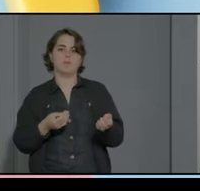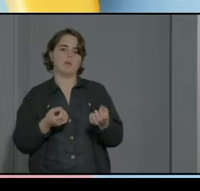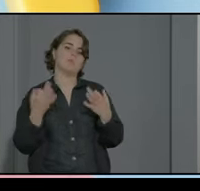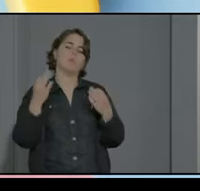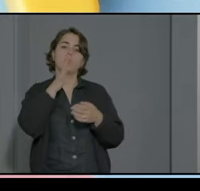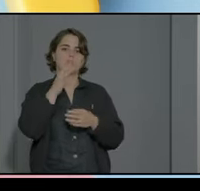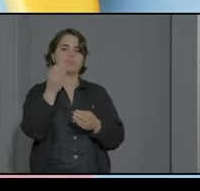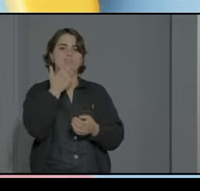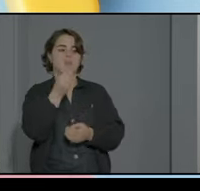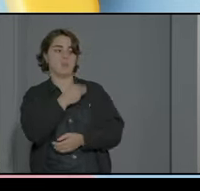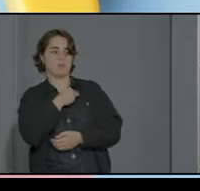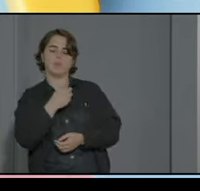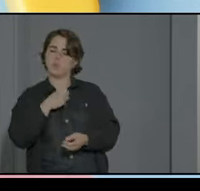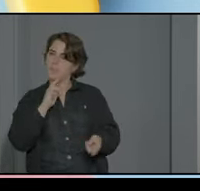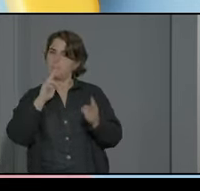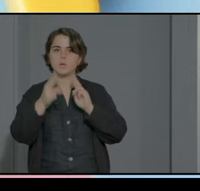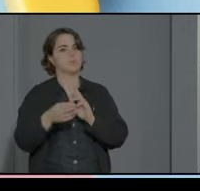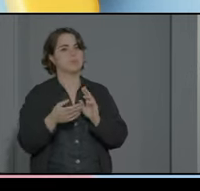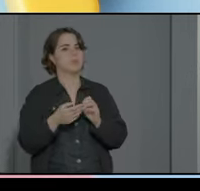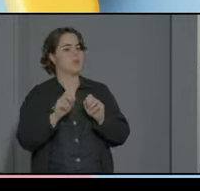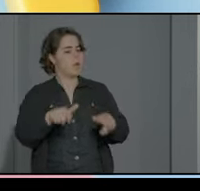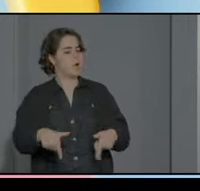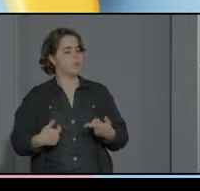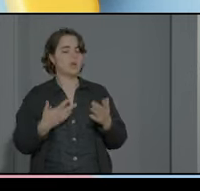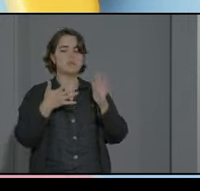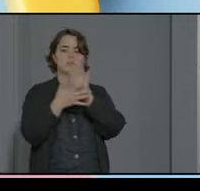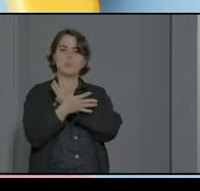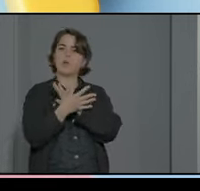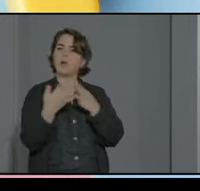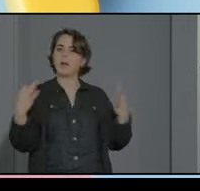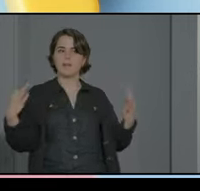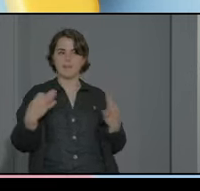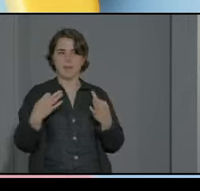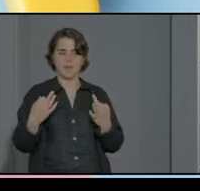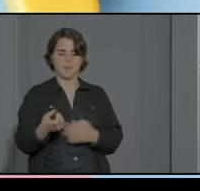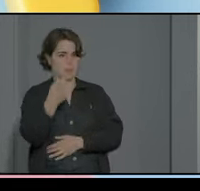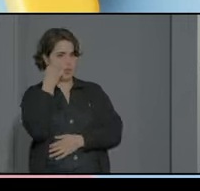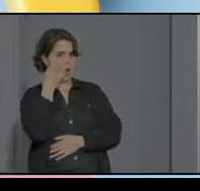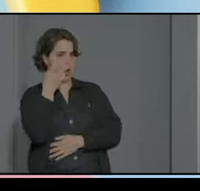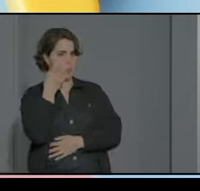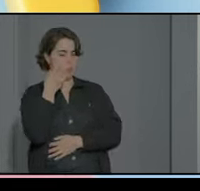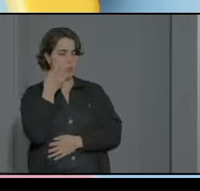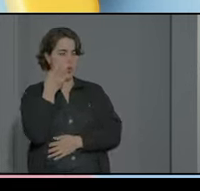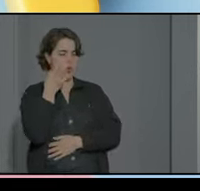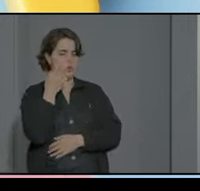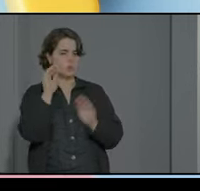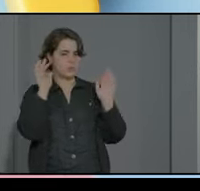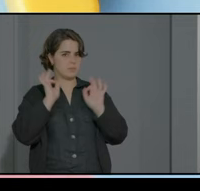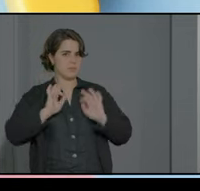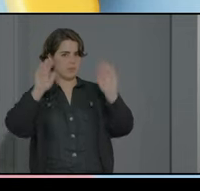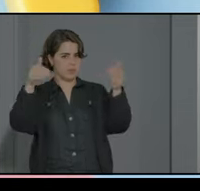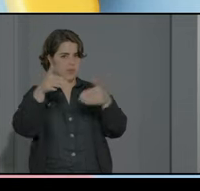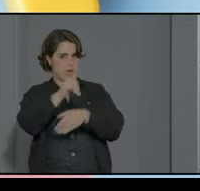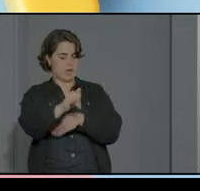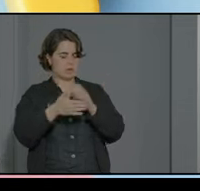respuesta y con naturalidad hay que explicar que el alumno con TEA pues tiene